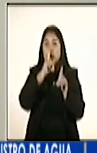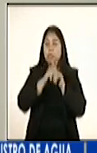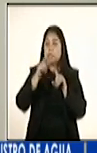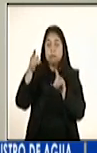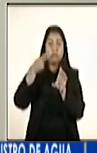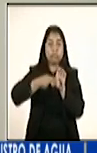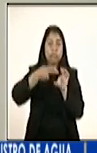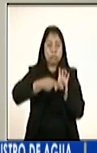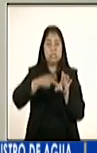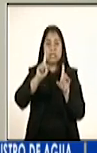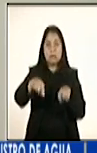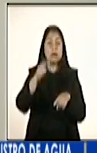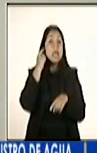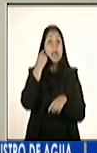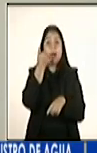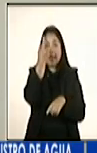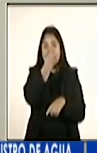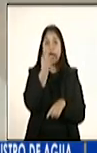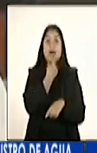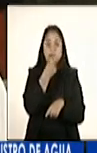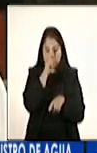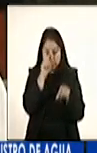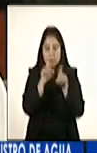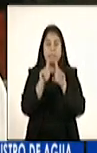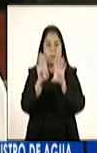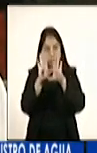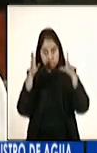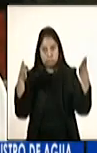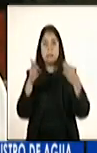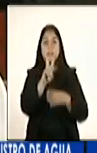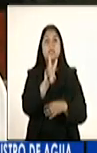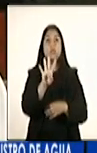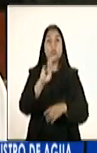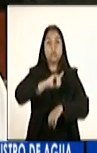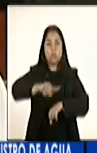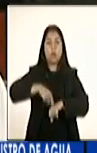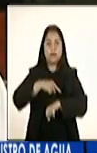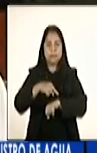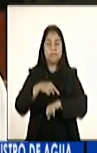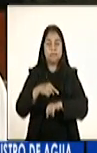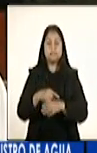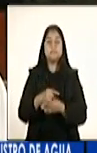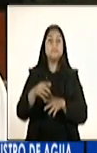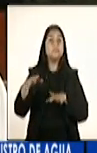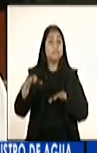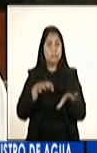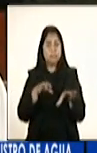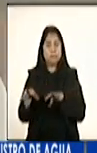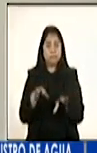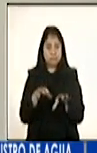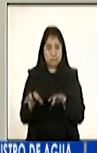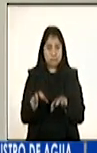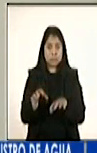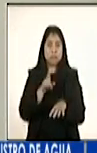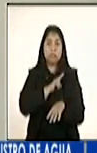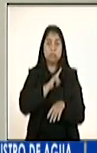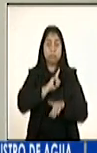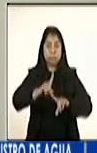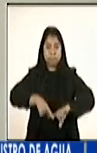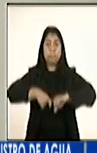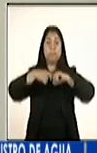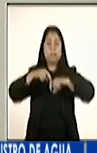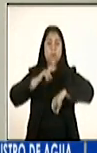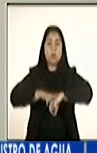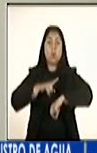derivados y gas propano, podrán estar también abiertas las 24 horas. Las actividades sujetas a restricción de